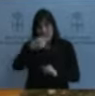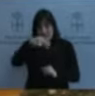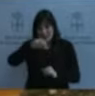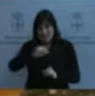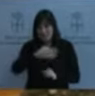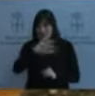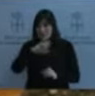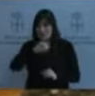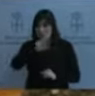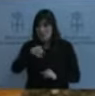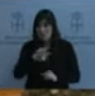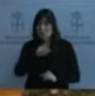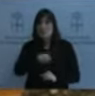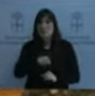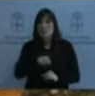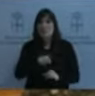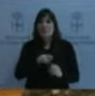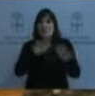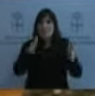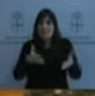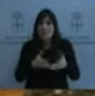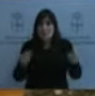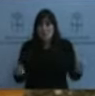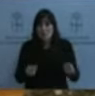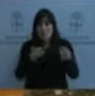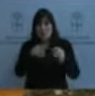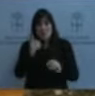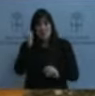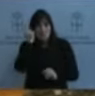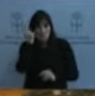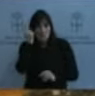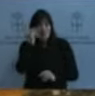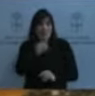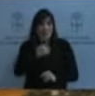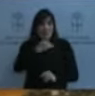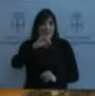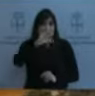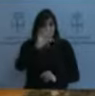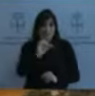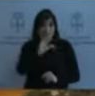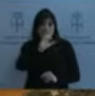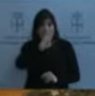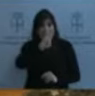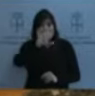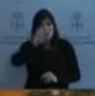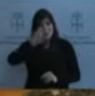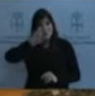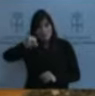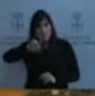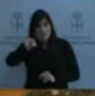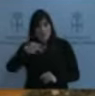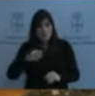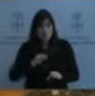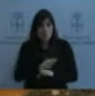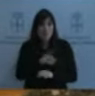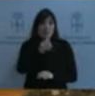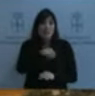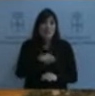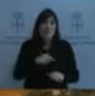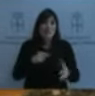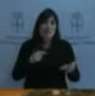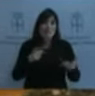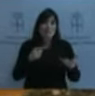y telefonía en IBIAS, con 450.000, e implantación de infraestructuras de banda ancha en varias parroquias de siero, con un millón